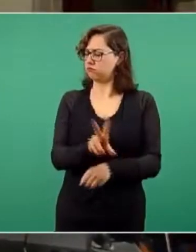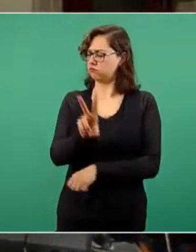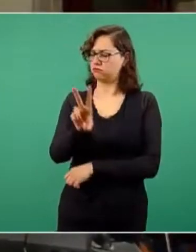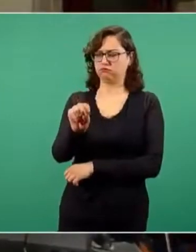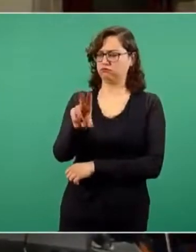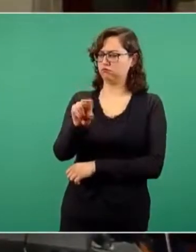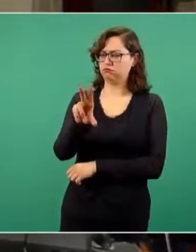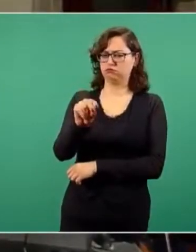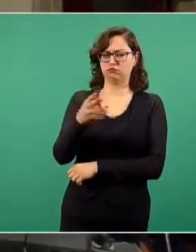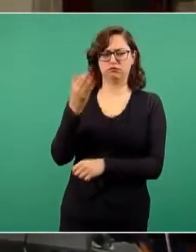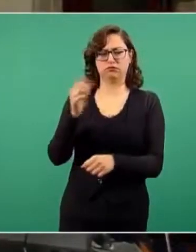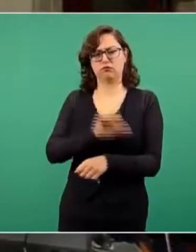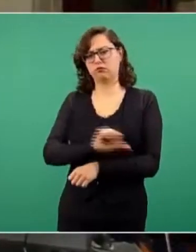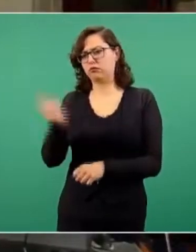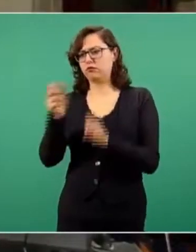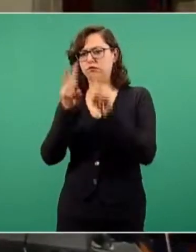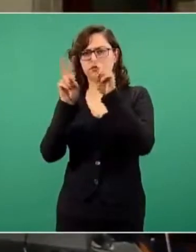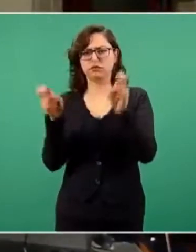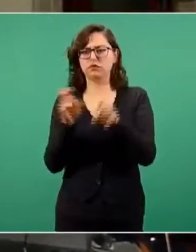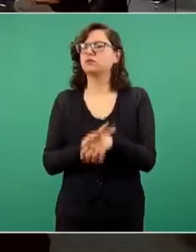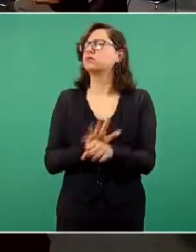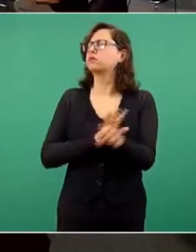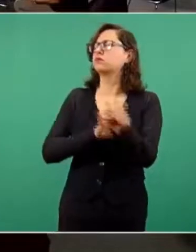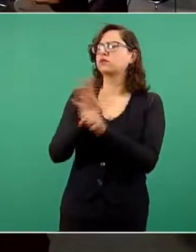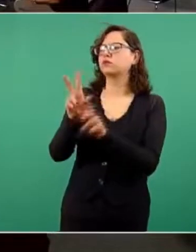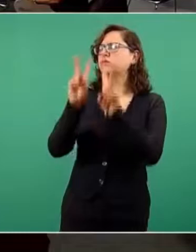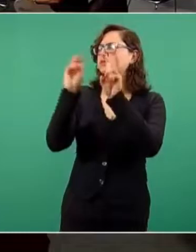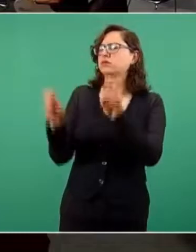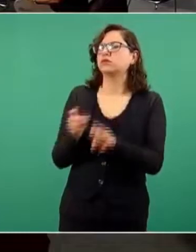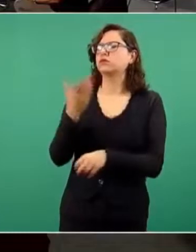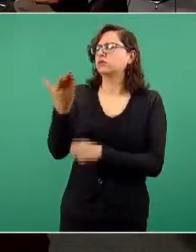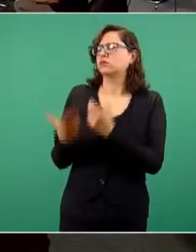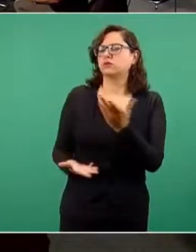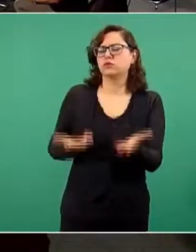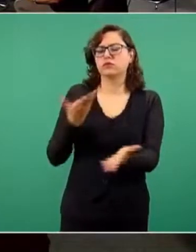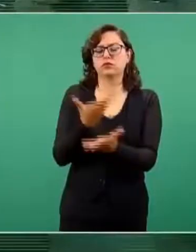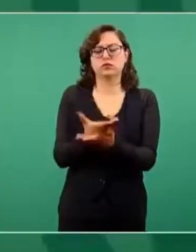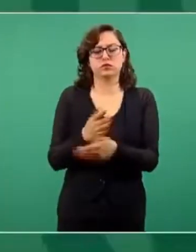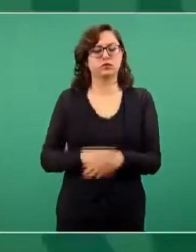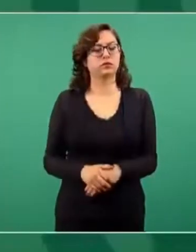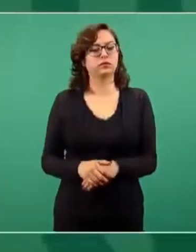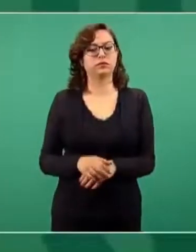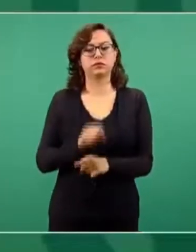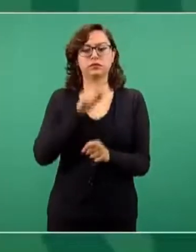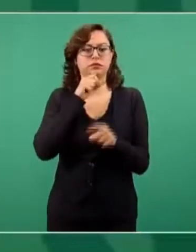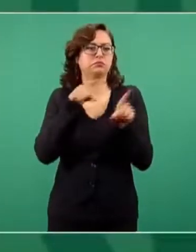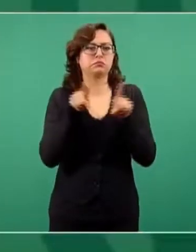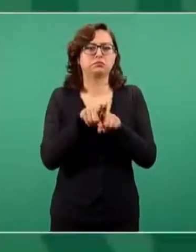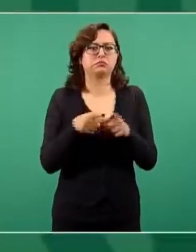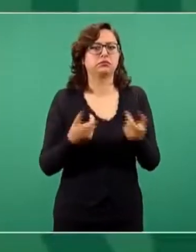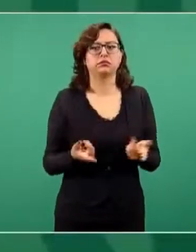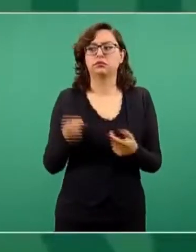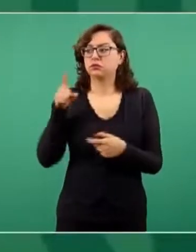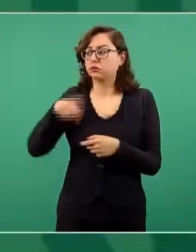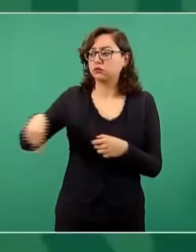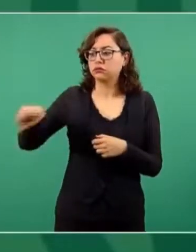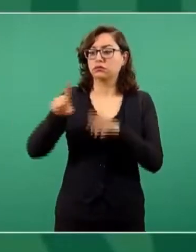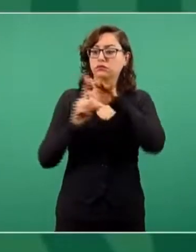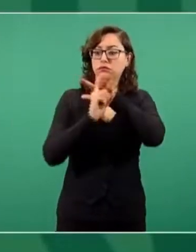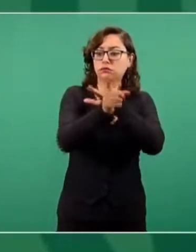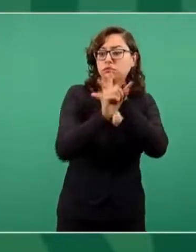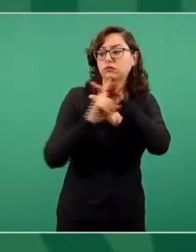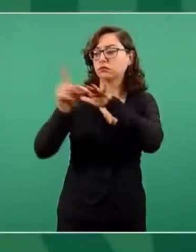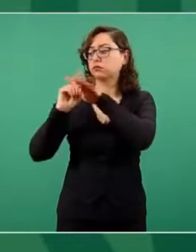Sobre migración, sí. ¿Qué va a proponer, presidente? El que se atiendan las causas, y en eso coincidimos, y es muy buena la